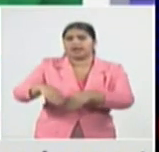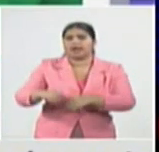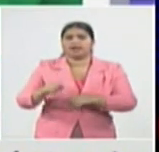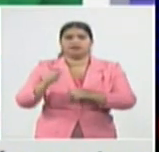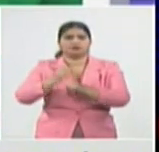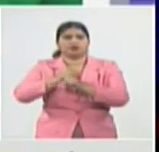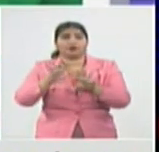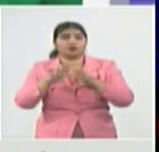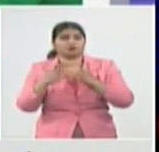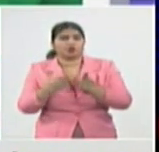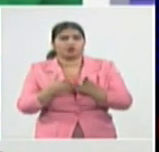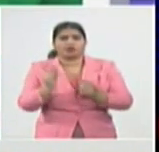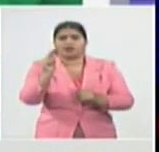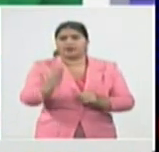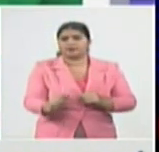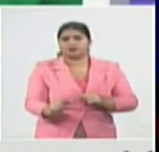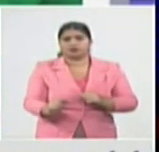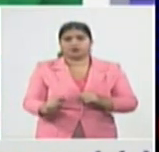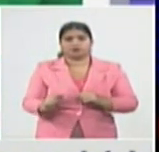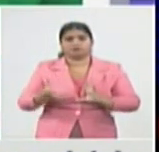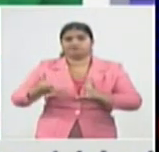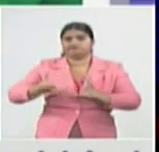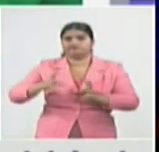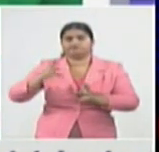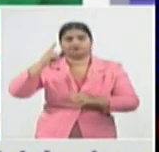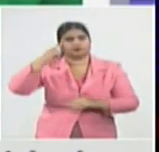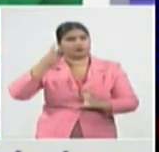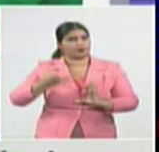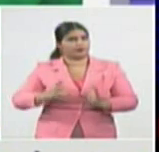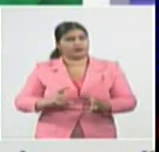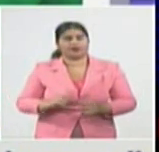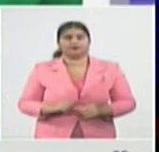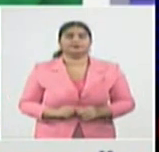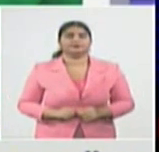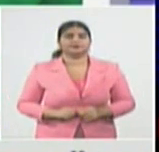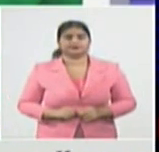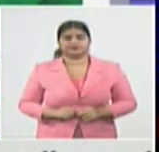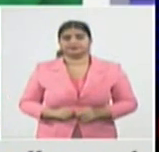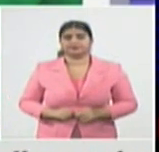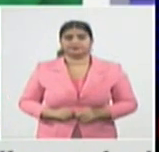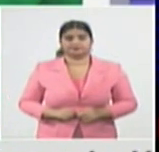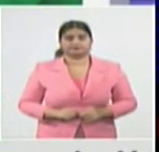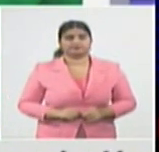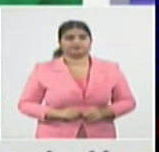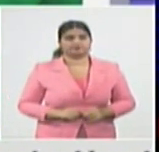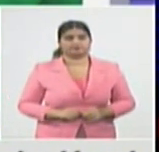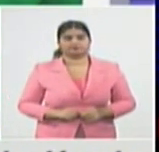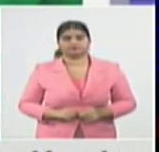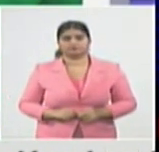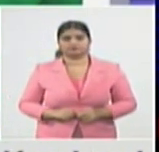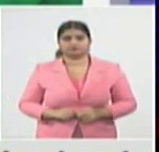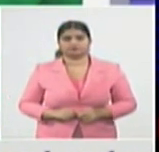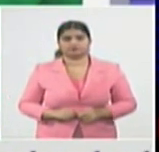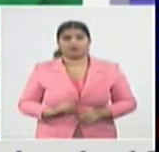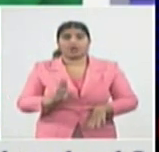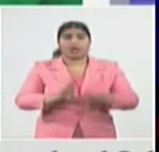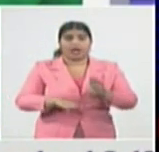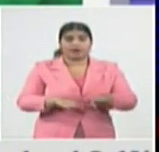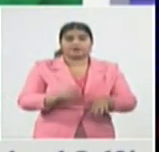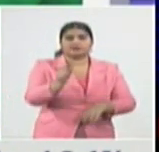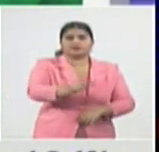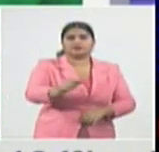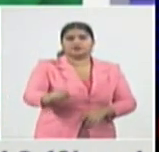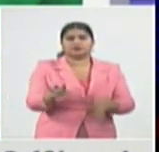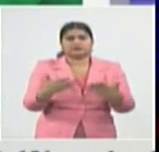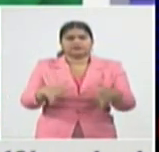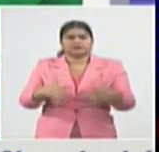suele pasar lo que estamos viendo ahora en nuestros pacientes lo que estamos viendo ahora en las personas hay manifestaciones de miedo de enojo de